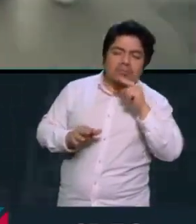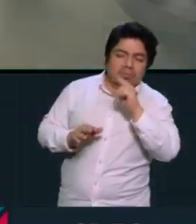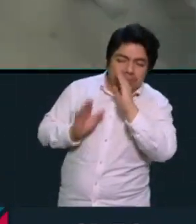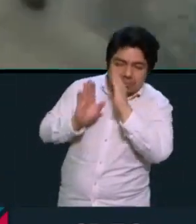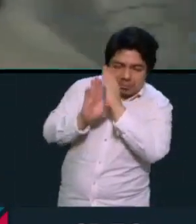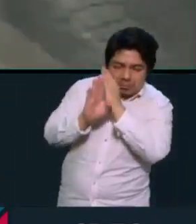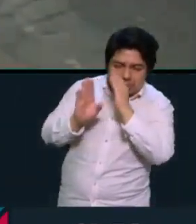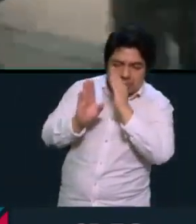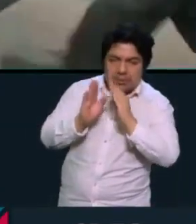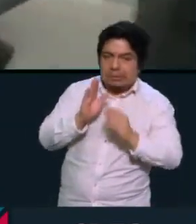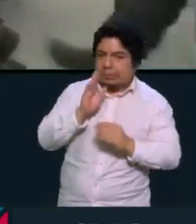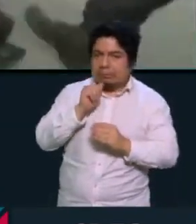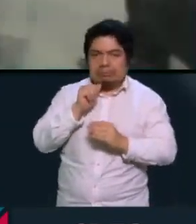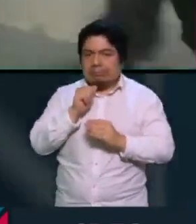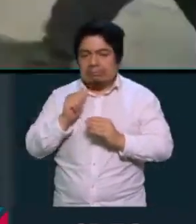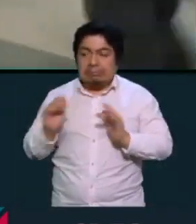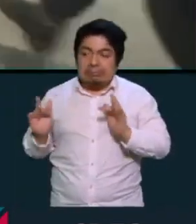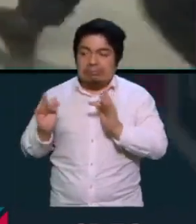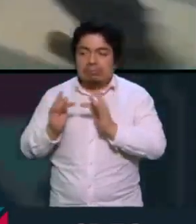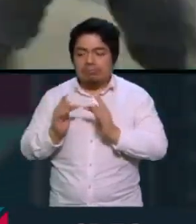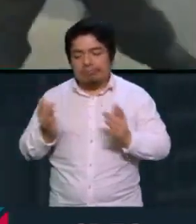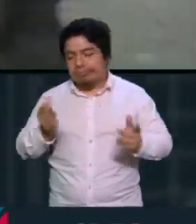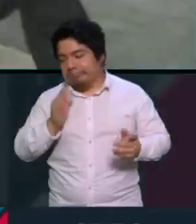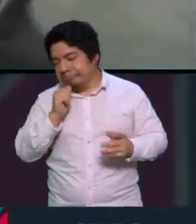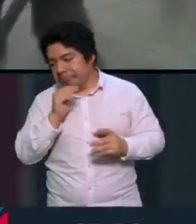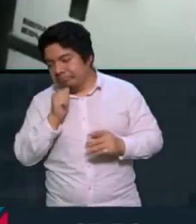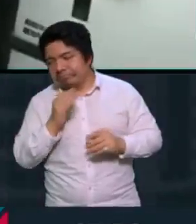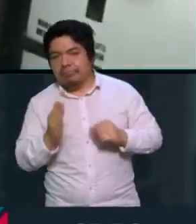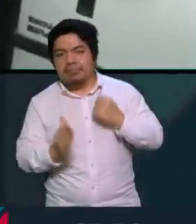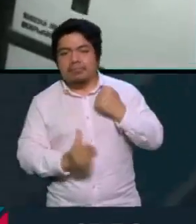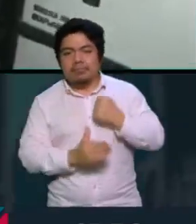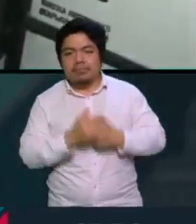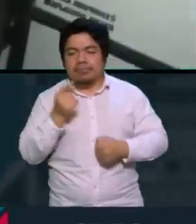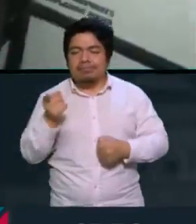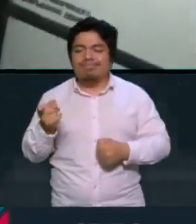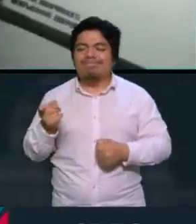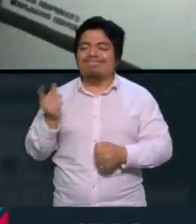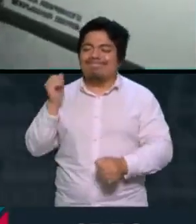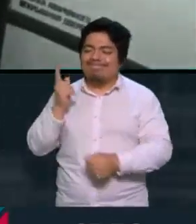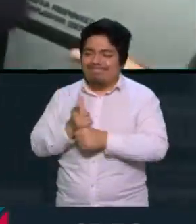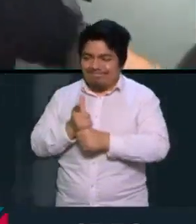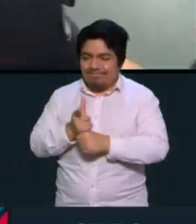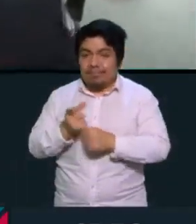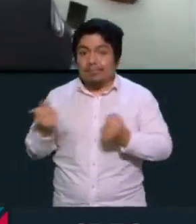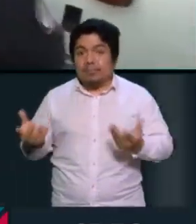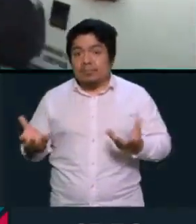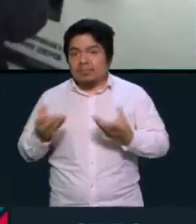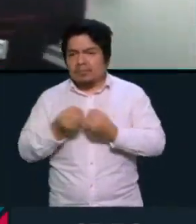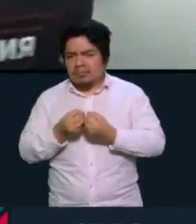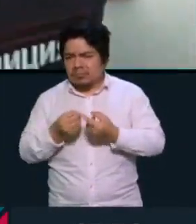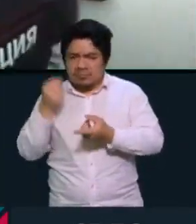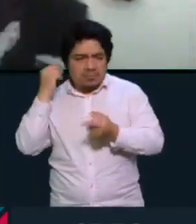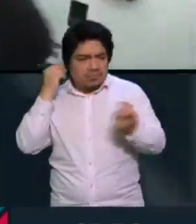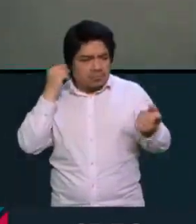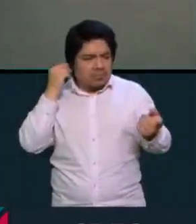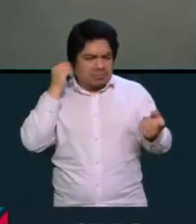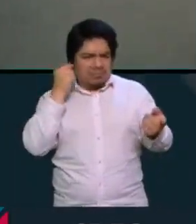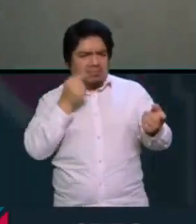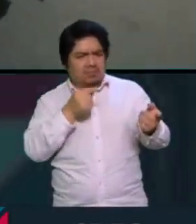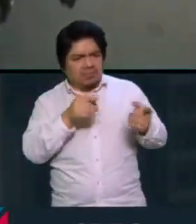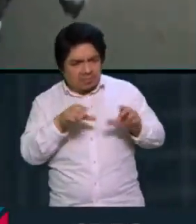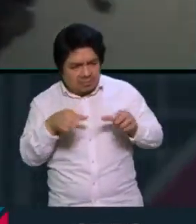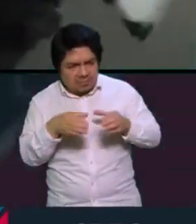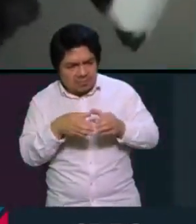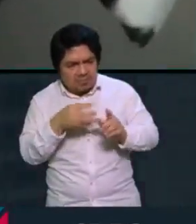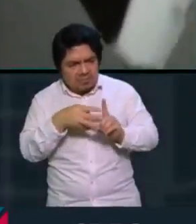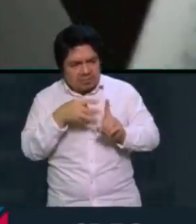porque, pues ya te descubrieron y si tú estás juntándote con alguien de la comunidad y cualquier cosa, pues ya te van a decir que es propaganda y